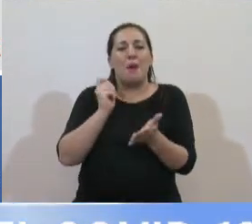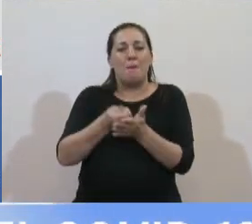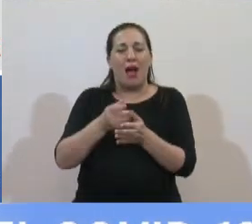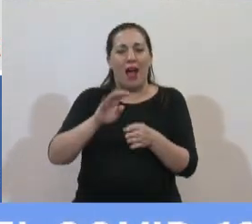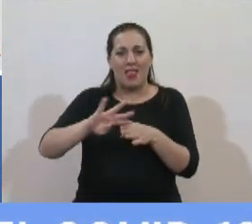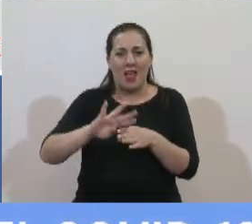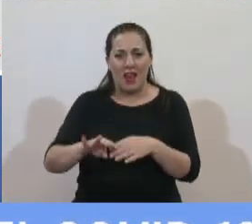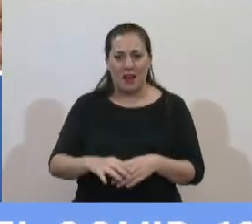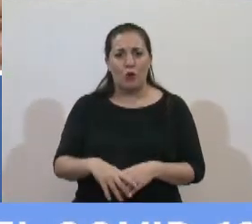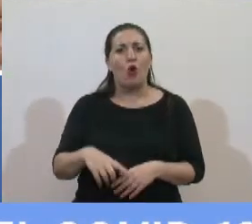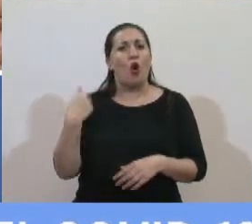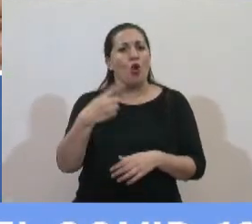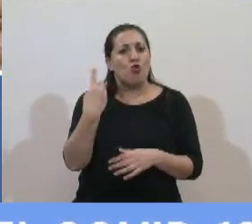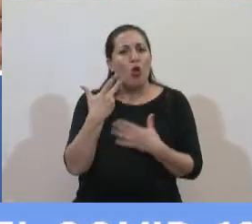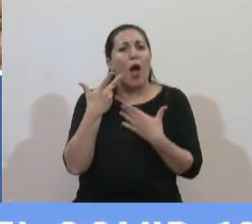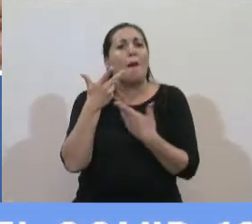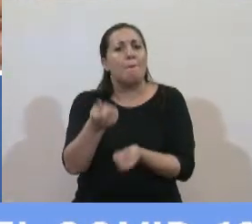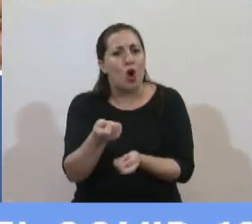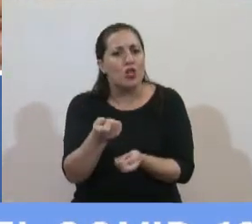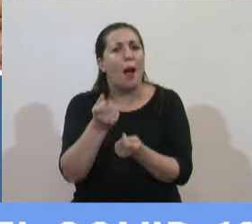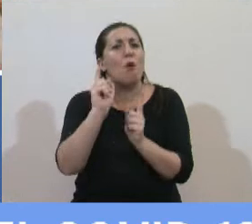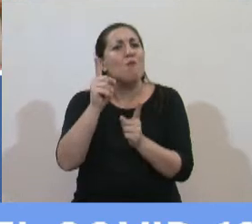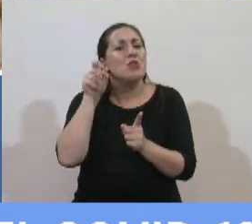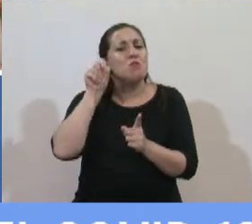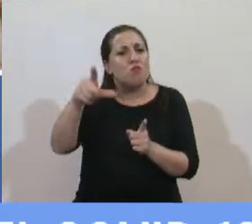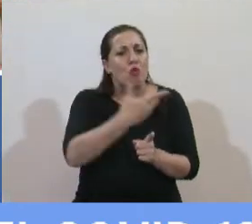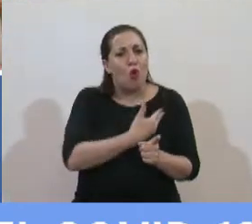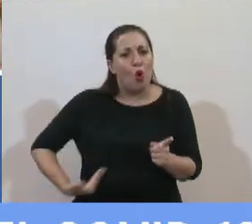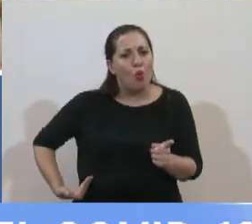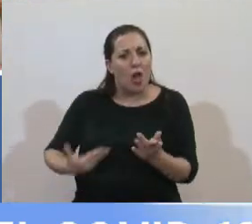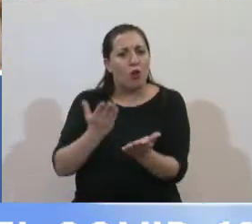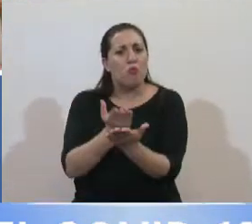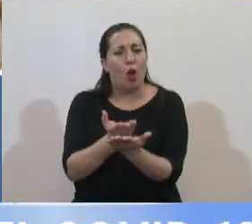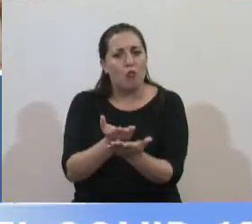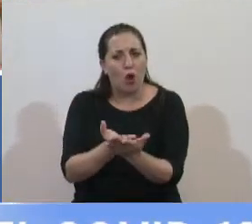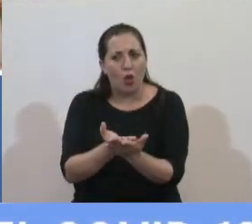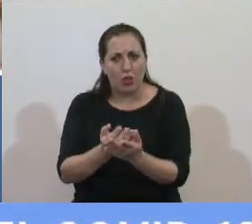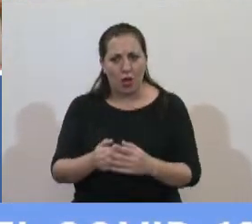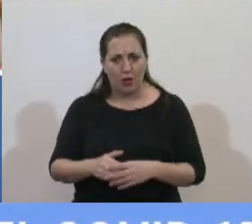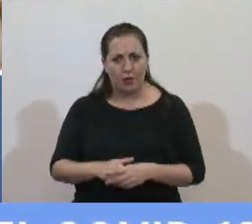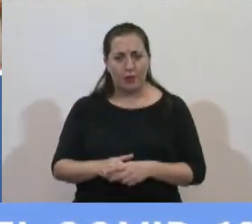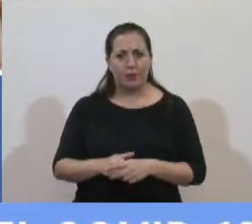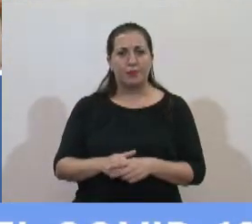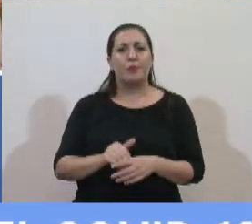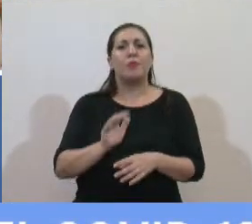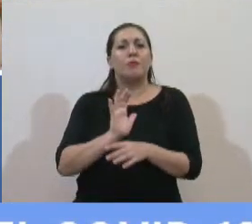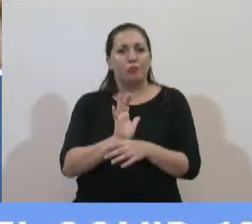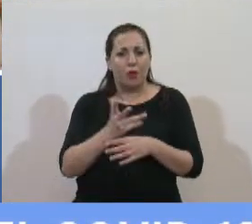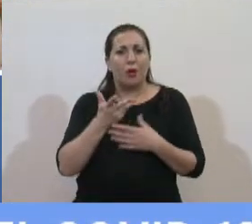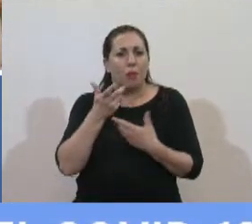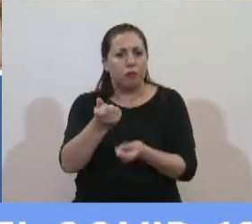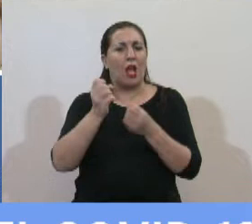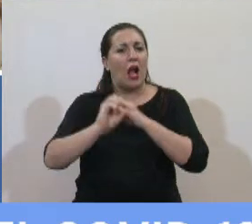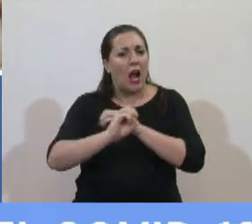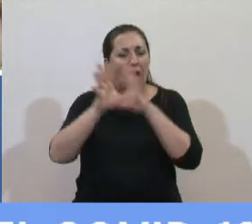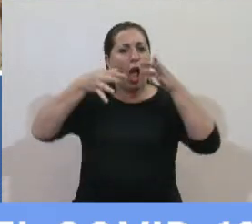pública acompañamos la propuesta del gobierno como respaldo político claro está como un respaldo claro y